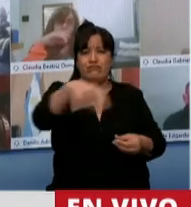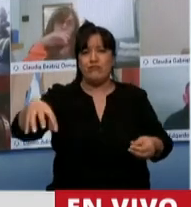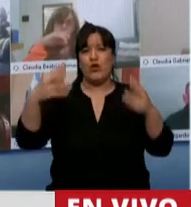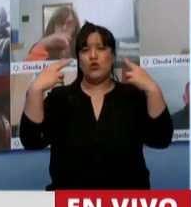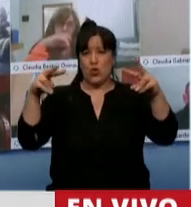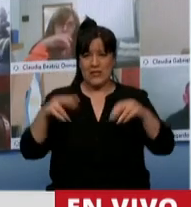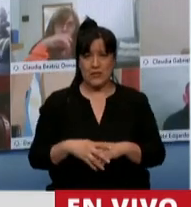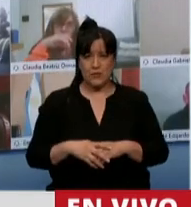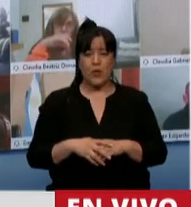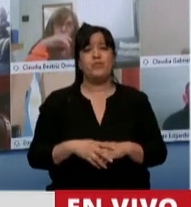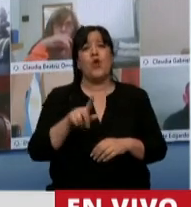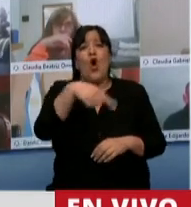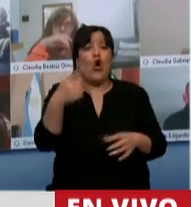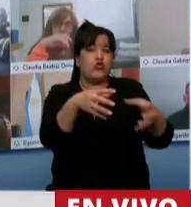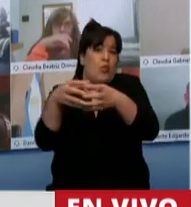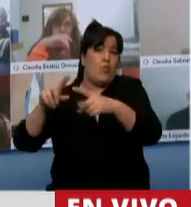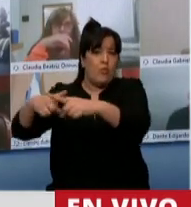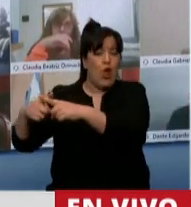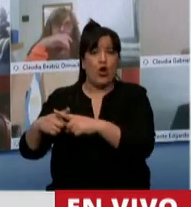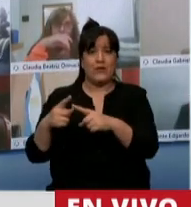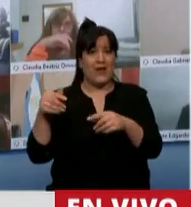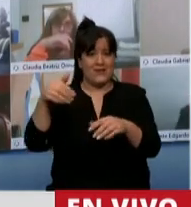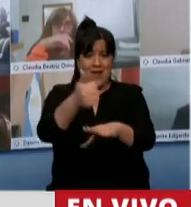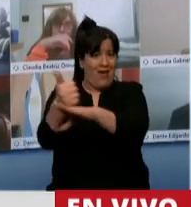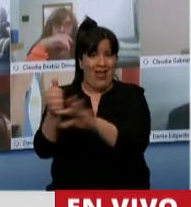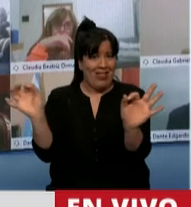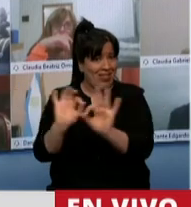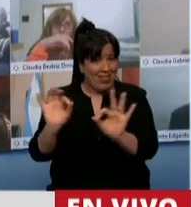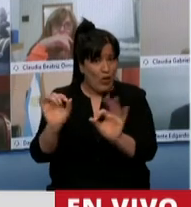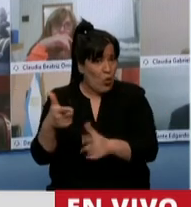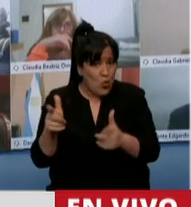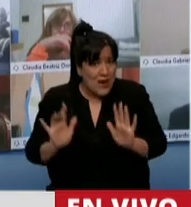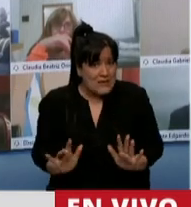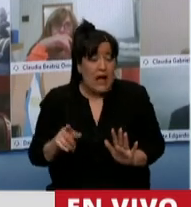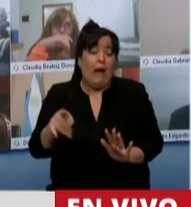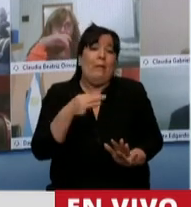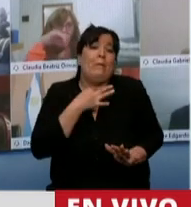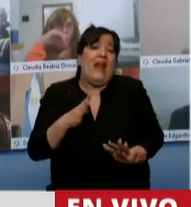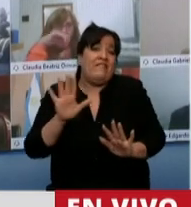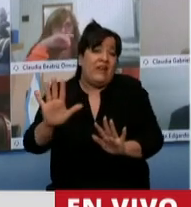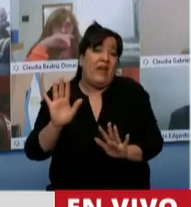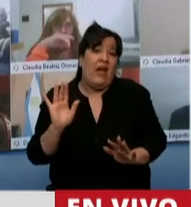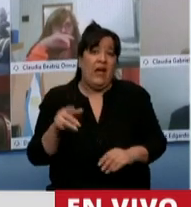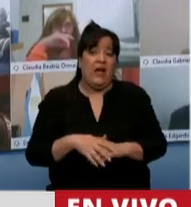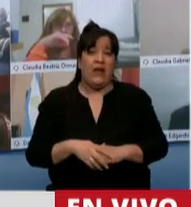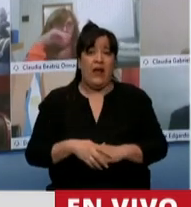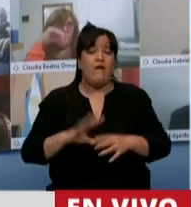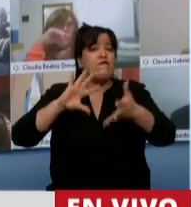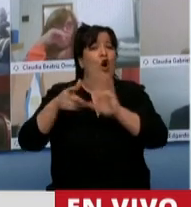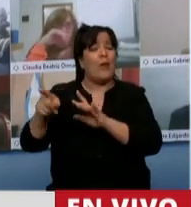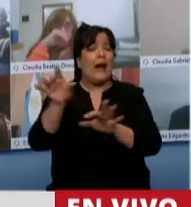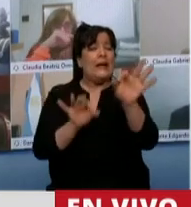turísticos. Al resto de los bloques que no están presentes en la sesión y que han preferido primar una